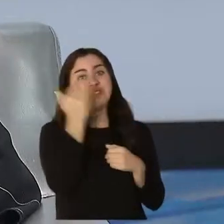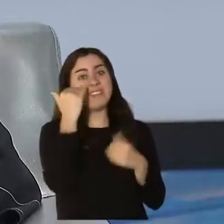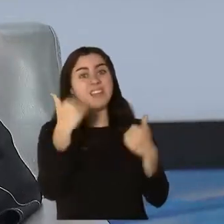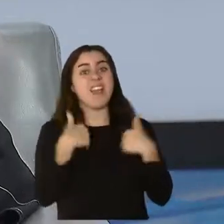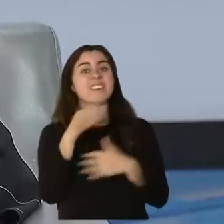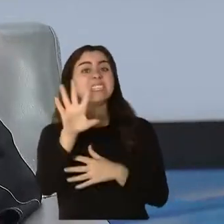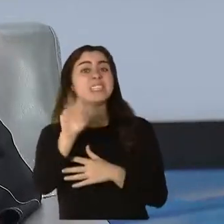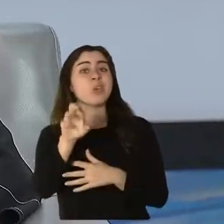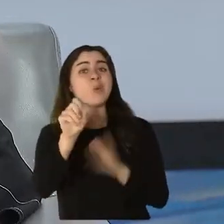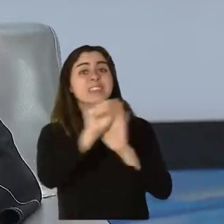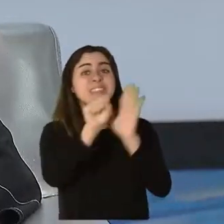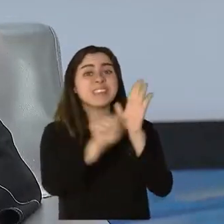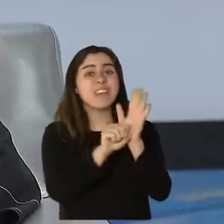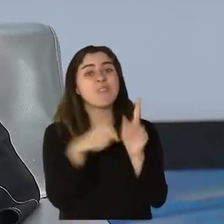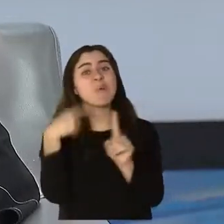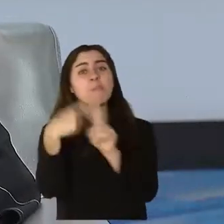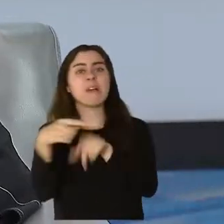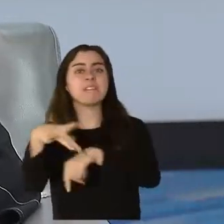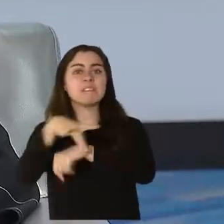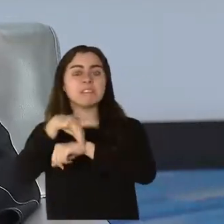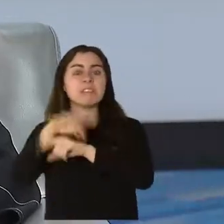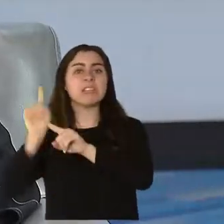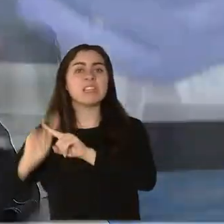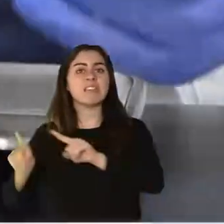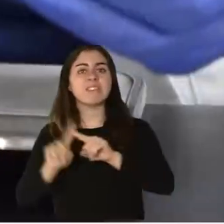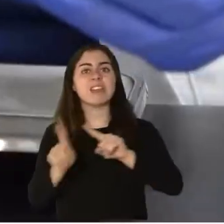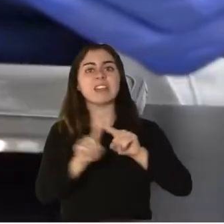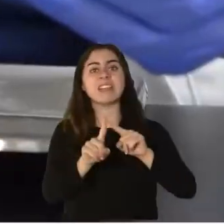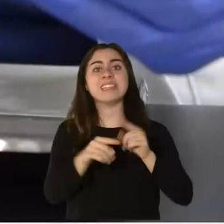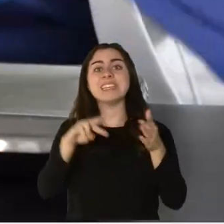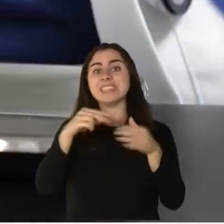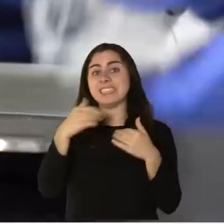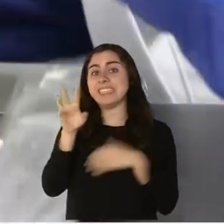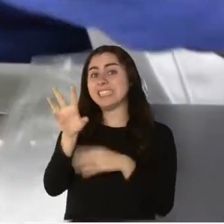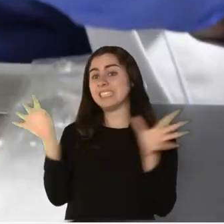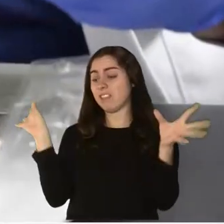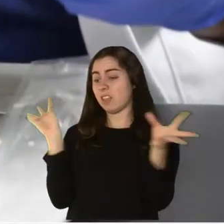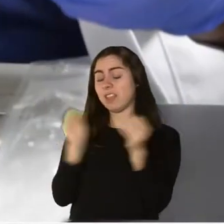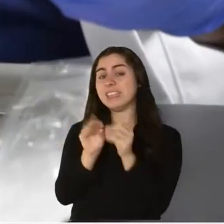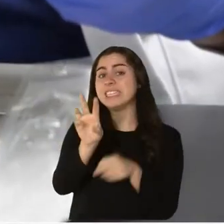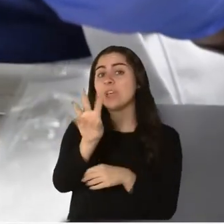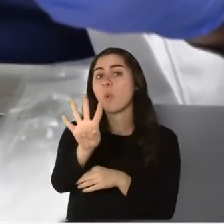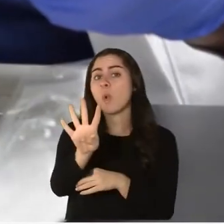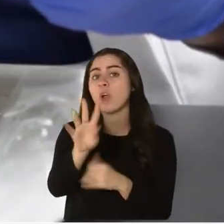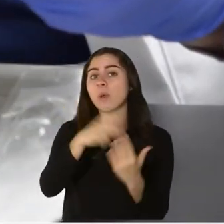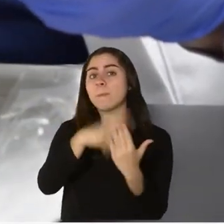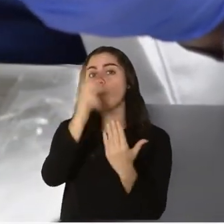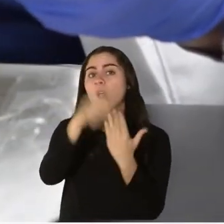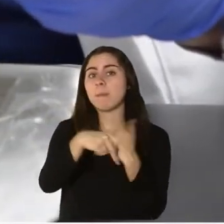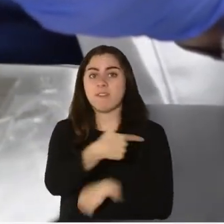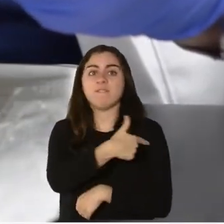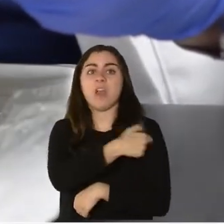sus territorios, 64 programas de vacunación. Cada uno de estos programas